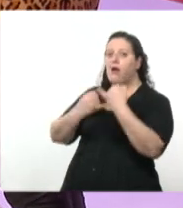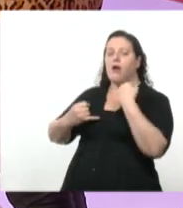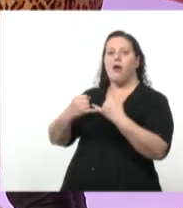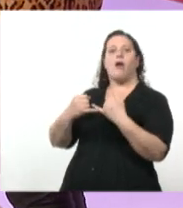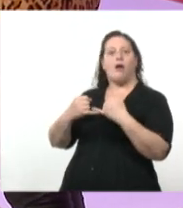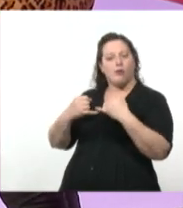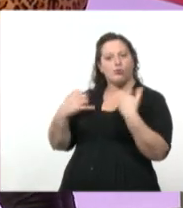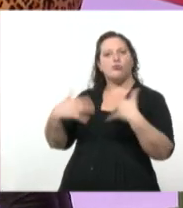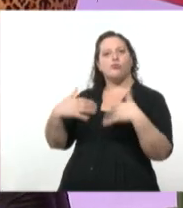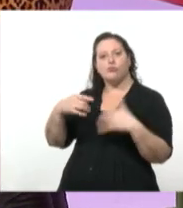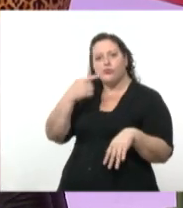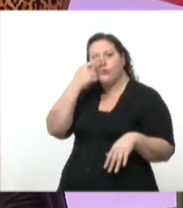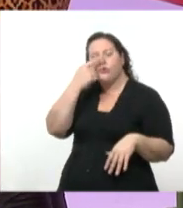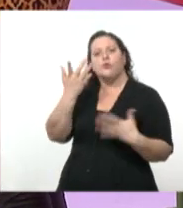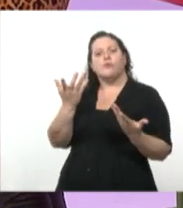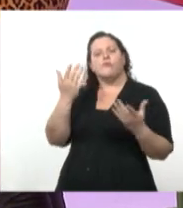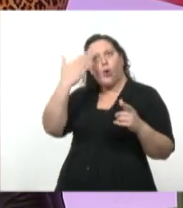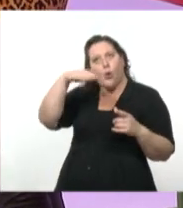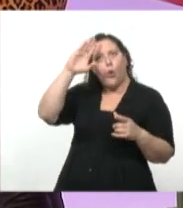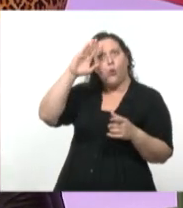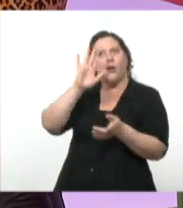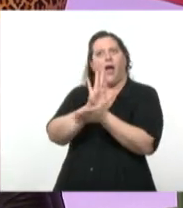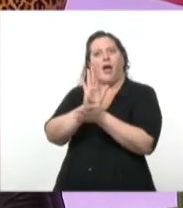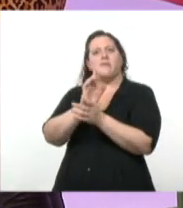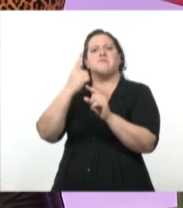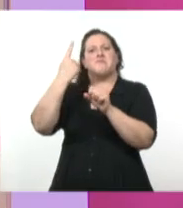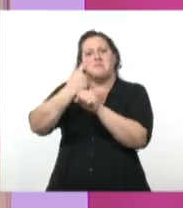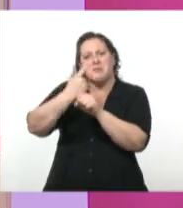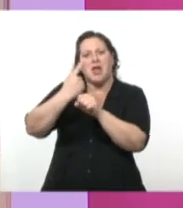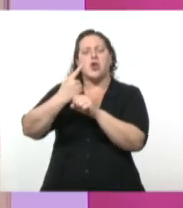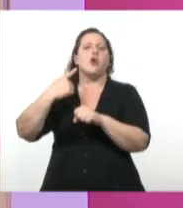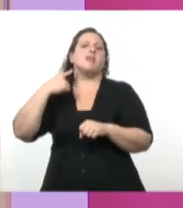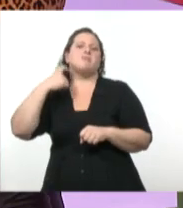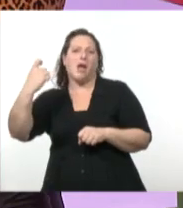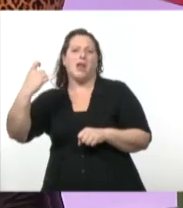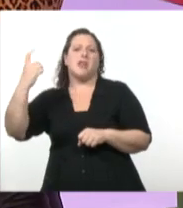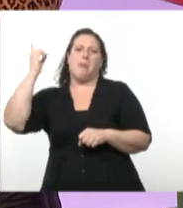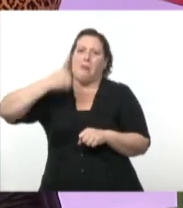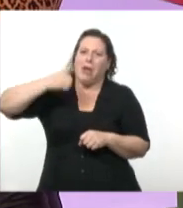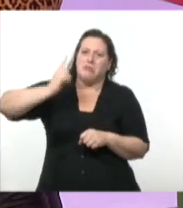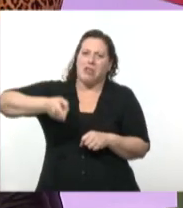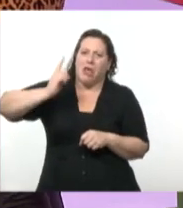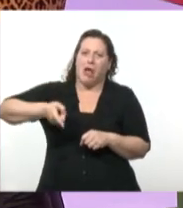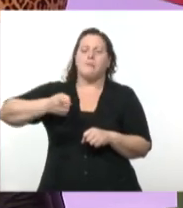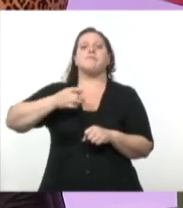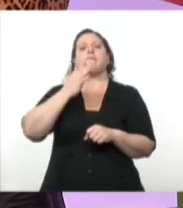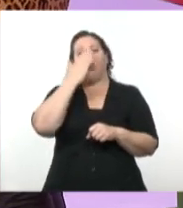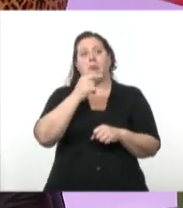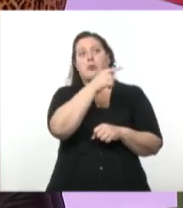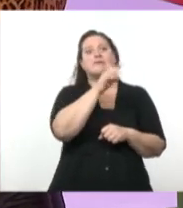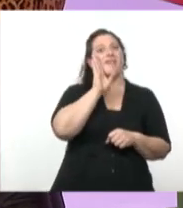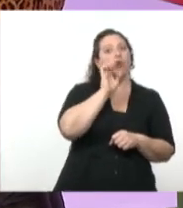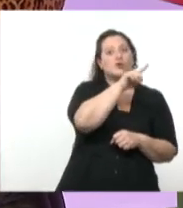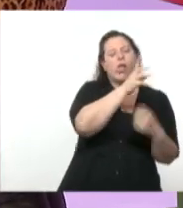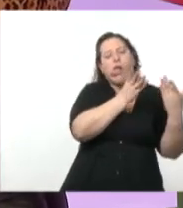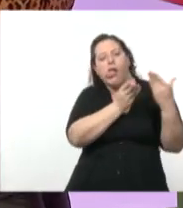una Cuba dependiendo de España, un Estados Unidos que se alía con el pueblo cubano para la